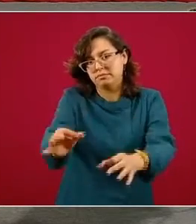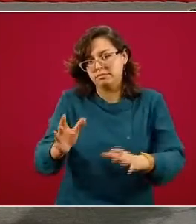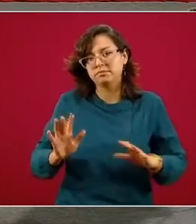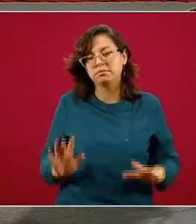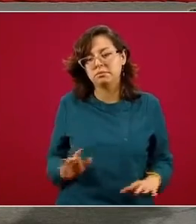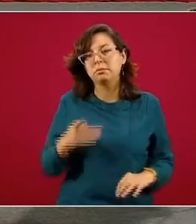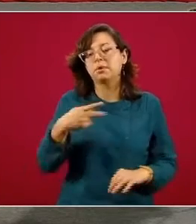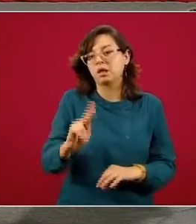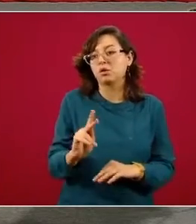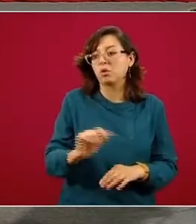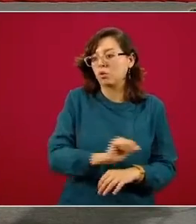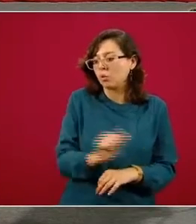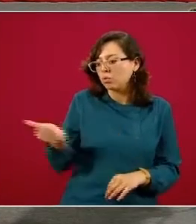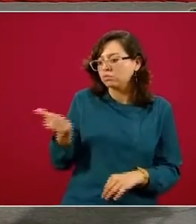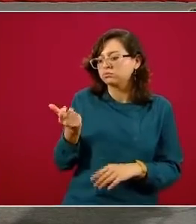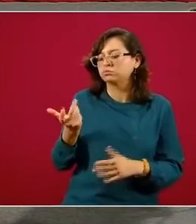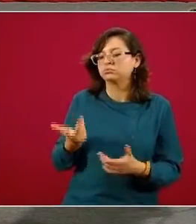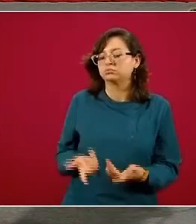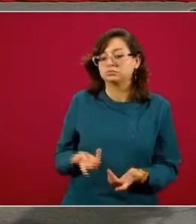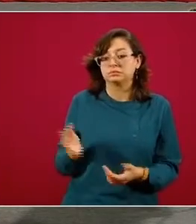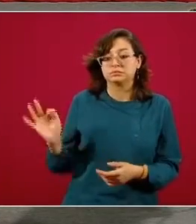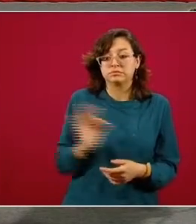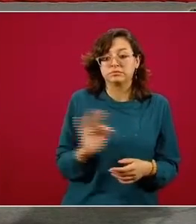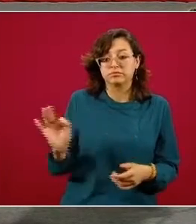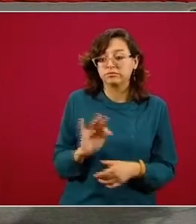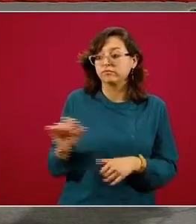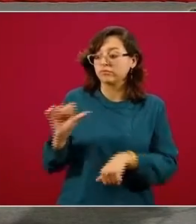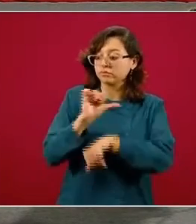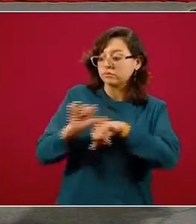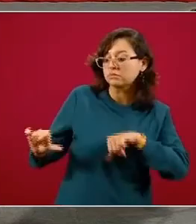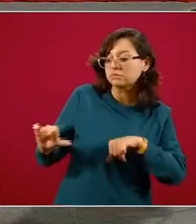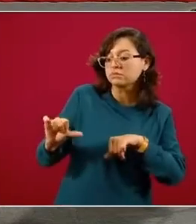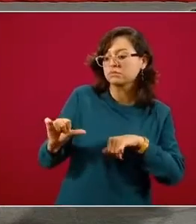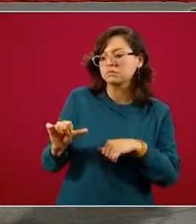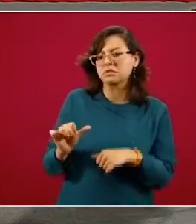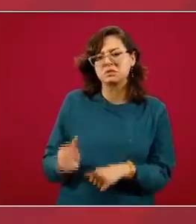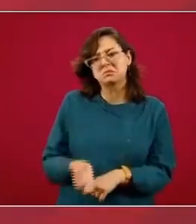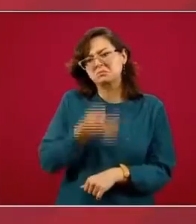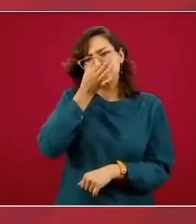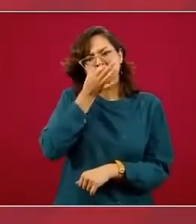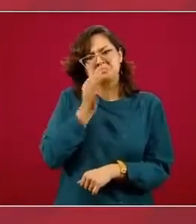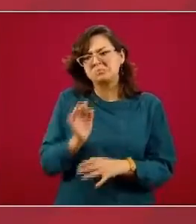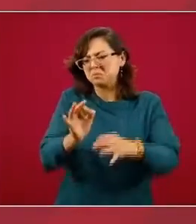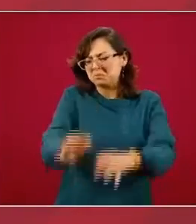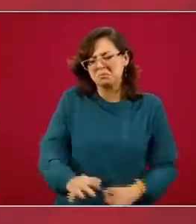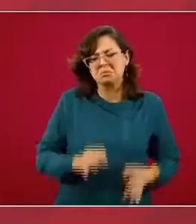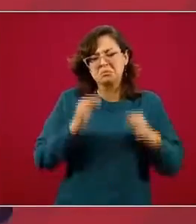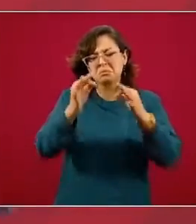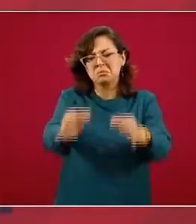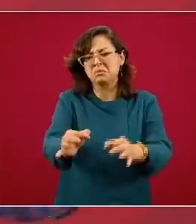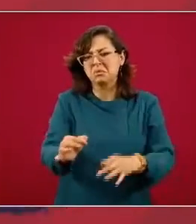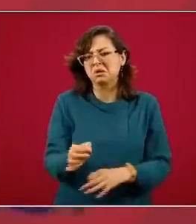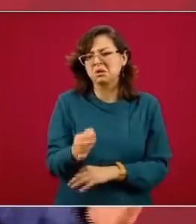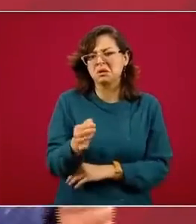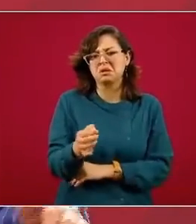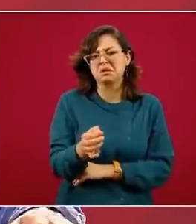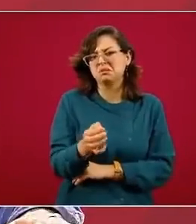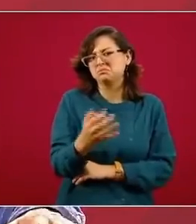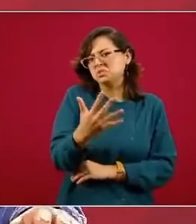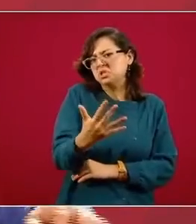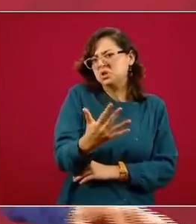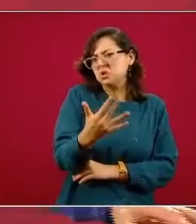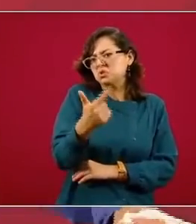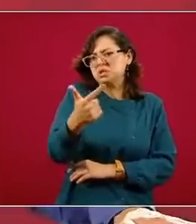pero que puede hacer una diferencia relativamente menor el posponerlas, tres, cinco, seis, siete